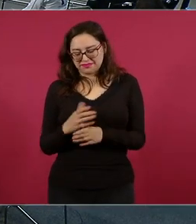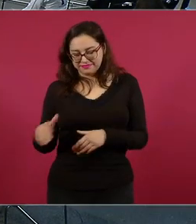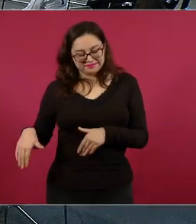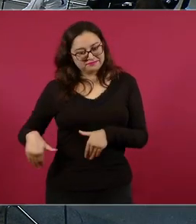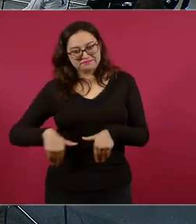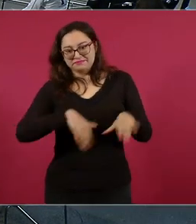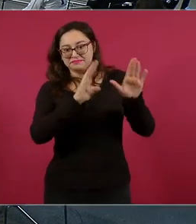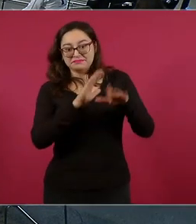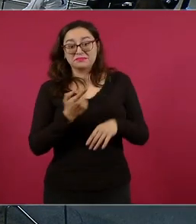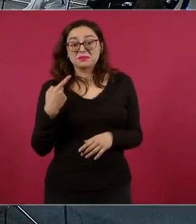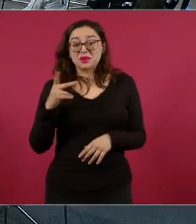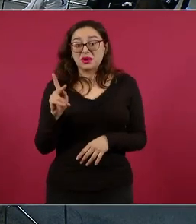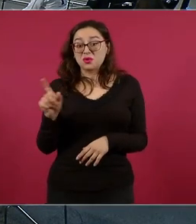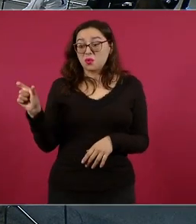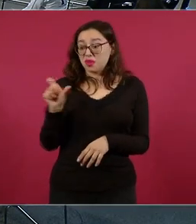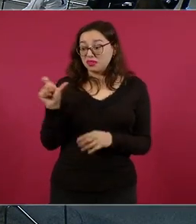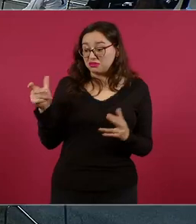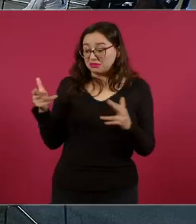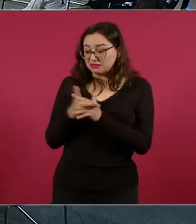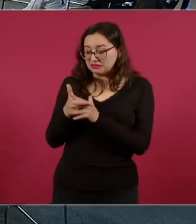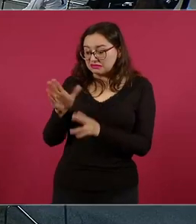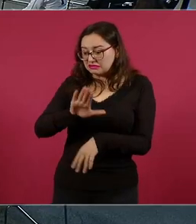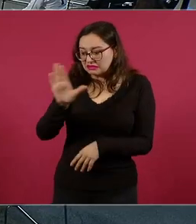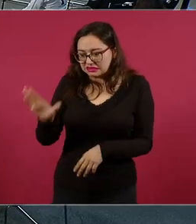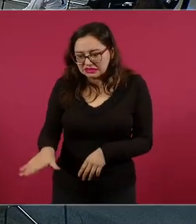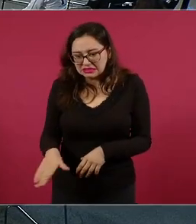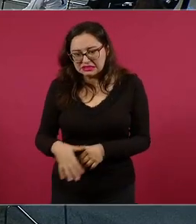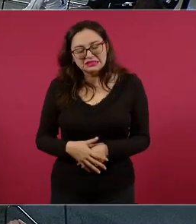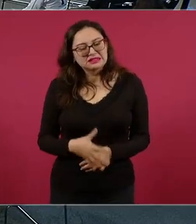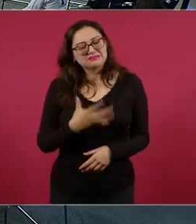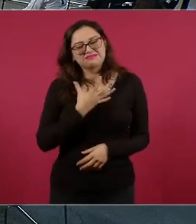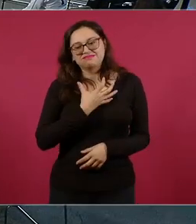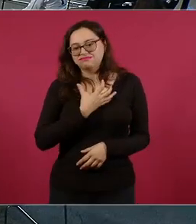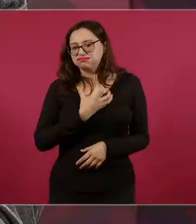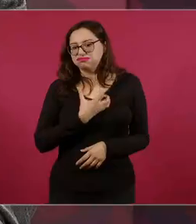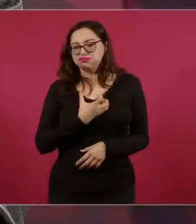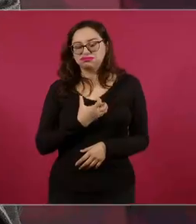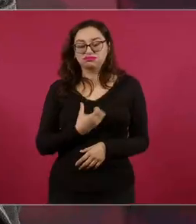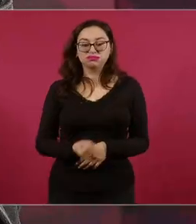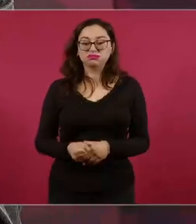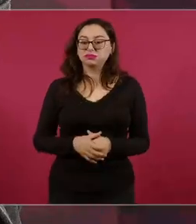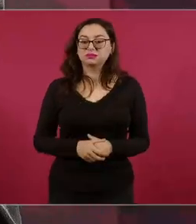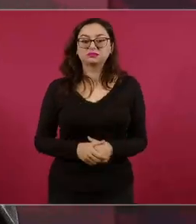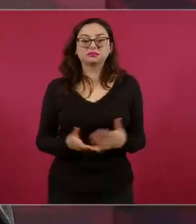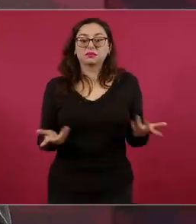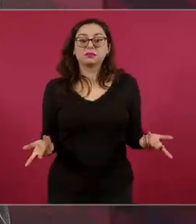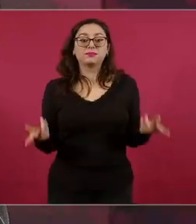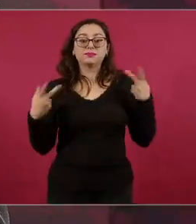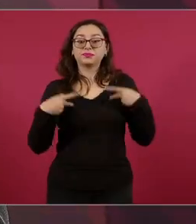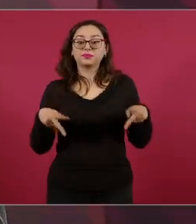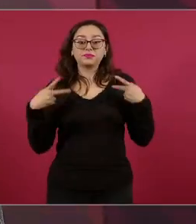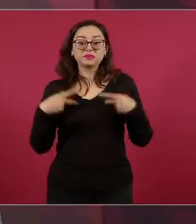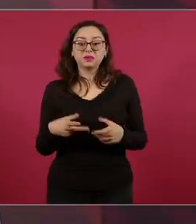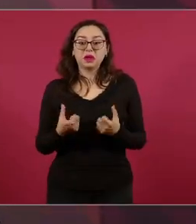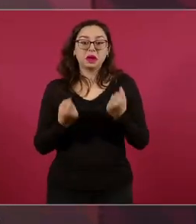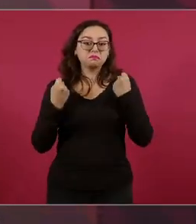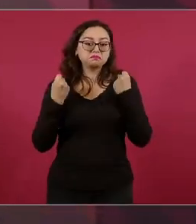dolorosísimo que es alguien que va y que en un semáforo lo paran